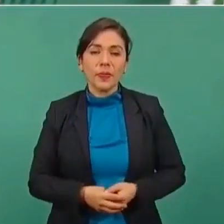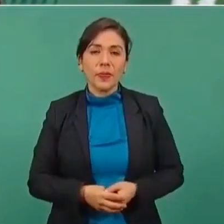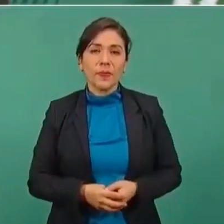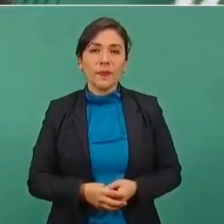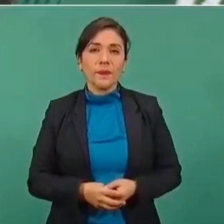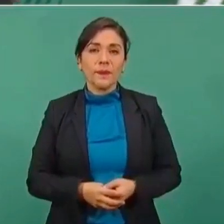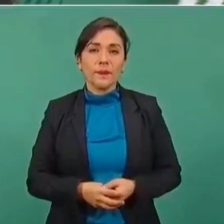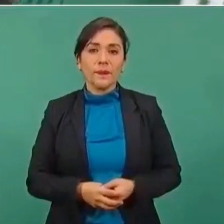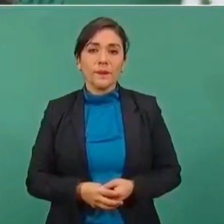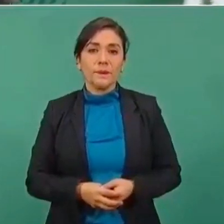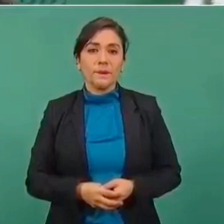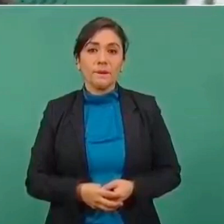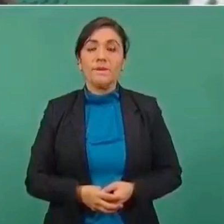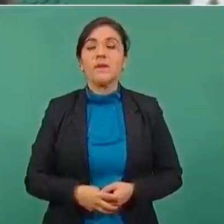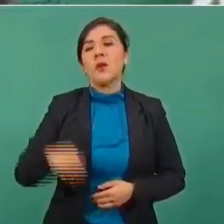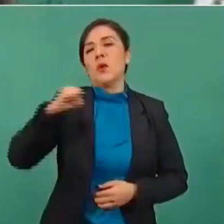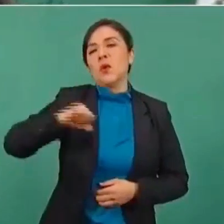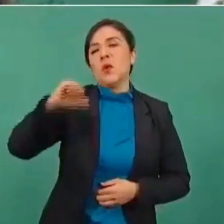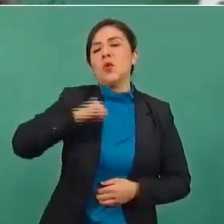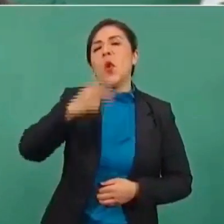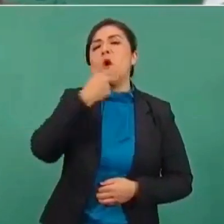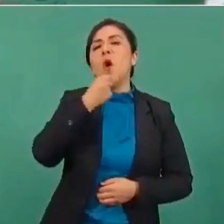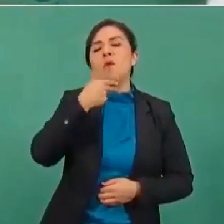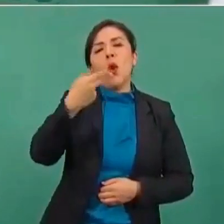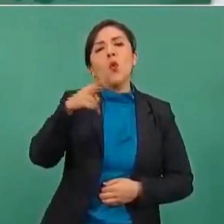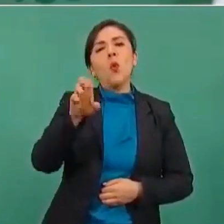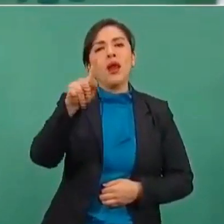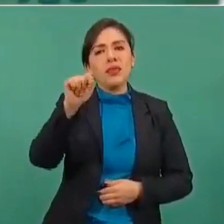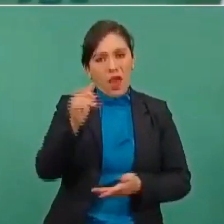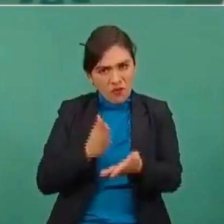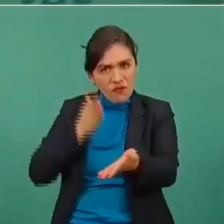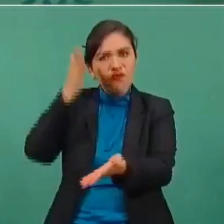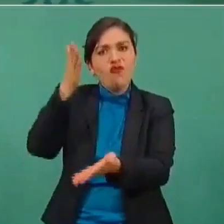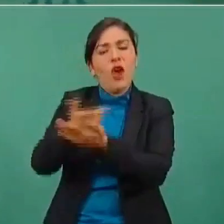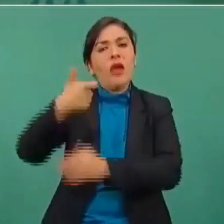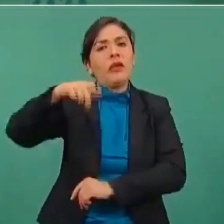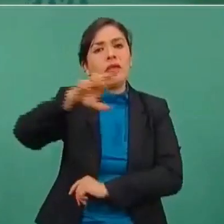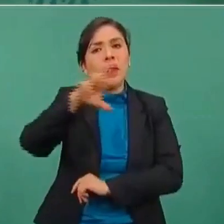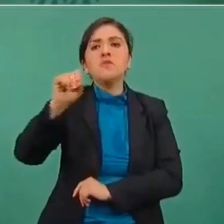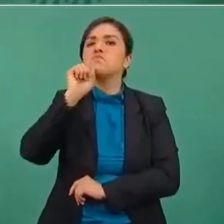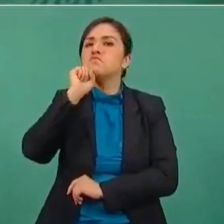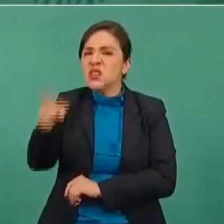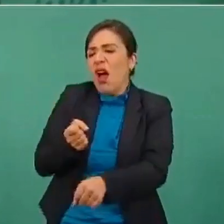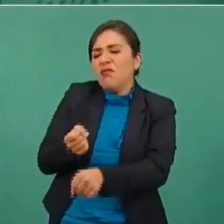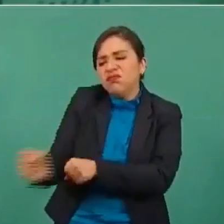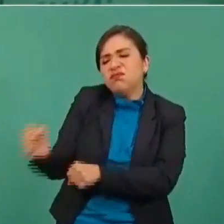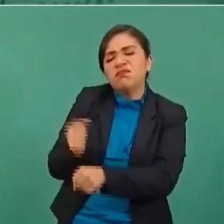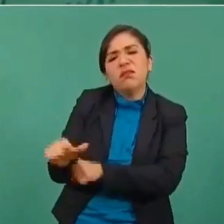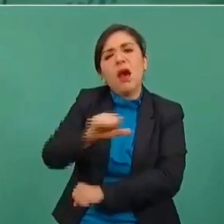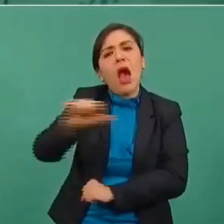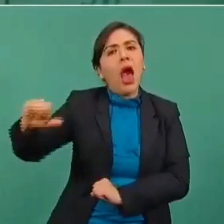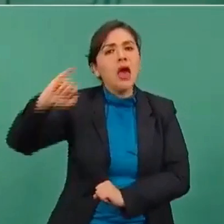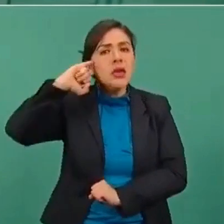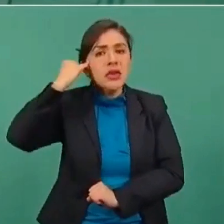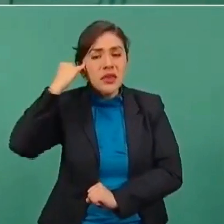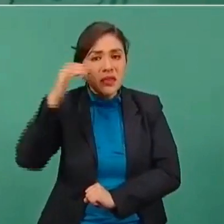huerta estuvo allá en Quintana Roo, reprimiendo pueblos indígenas.